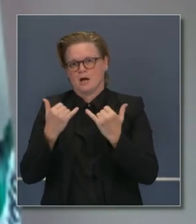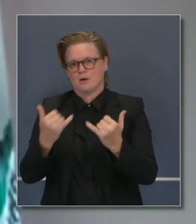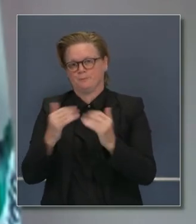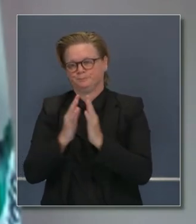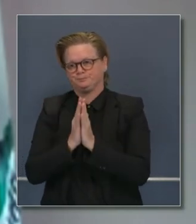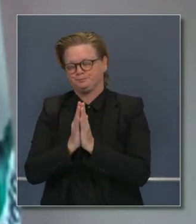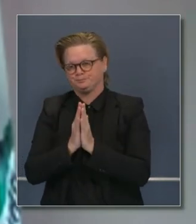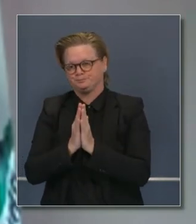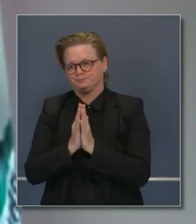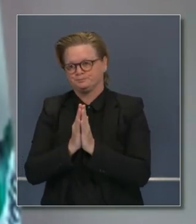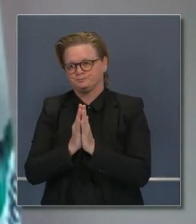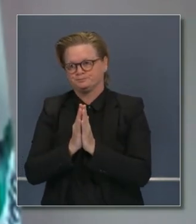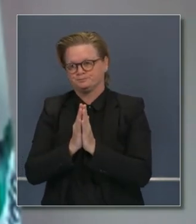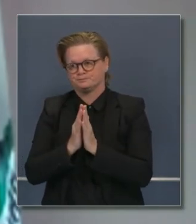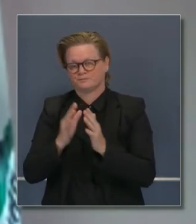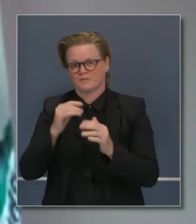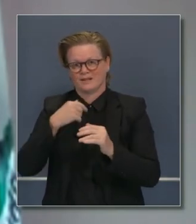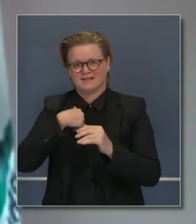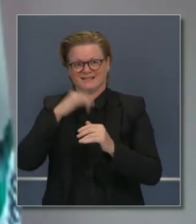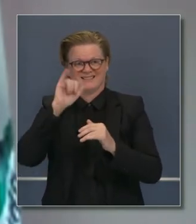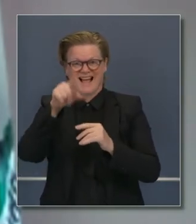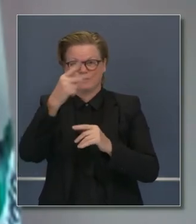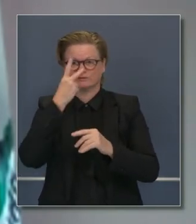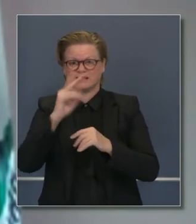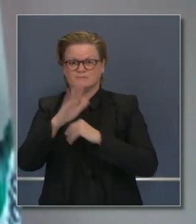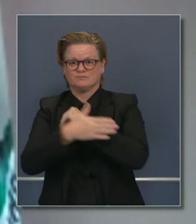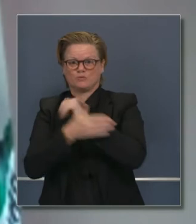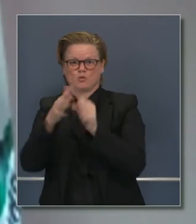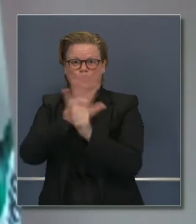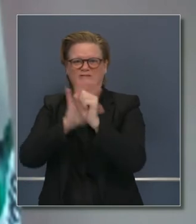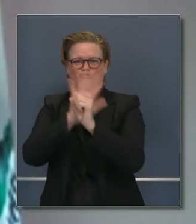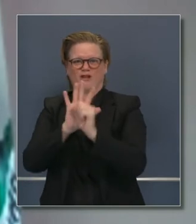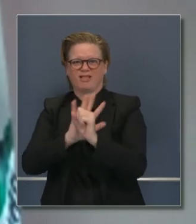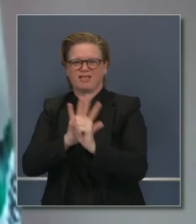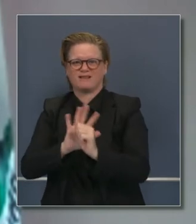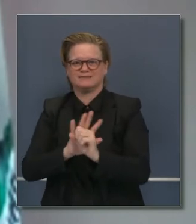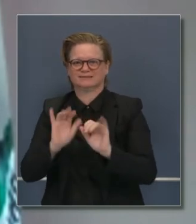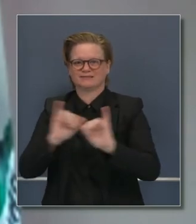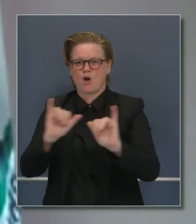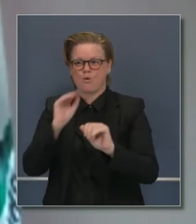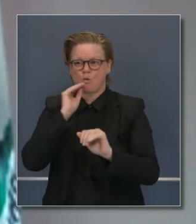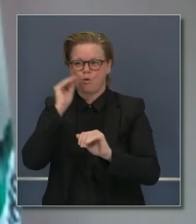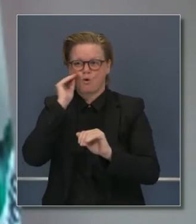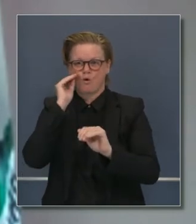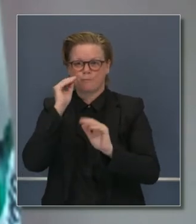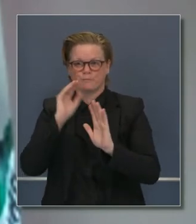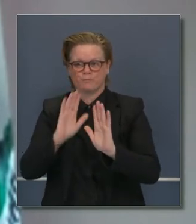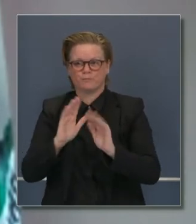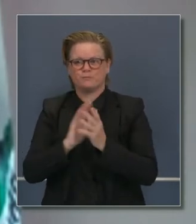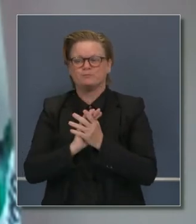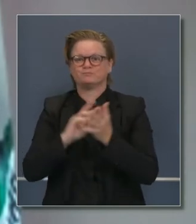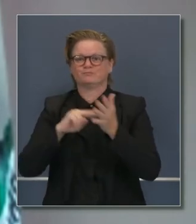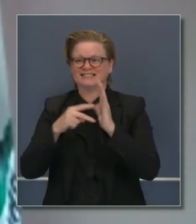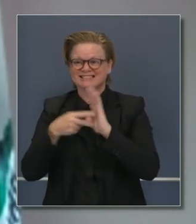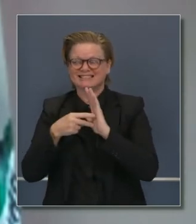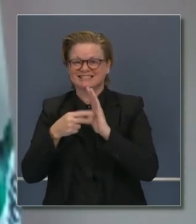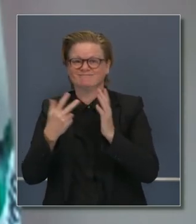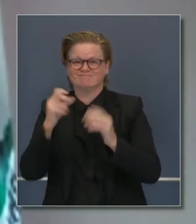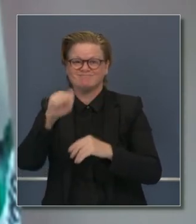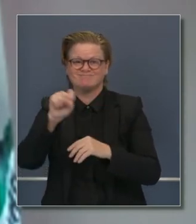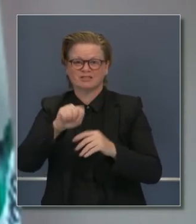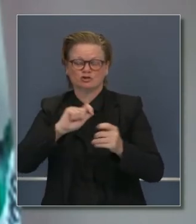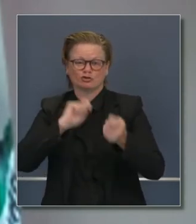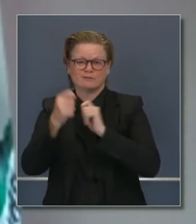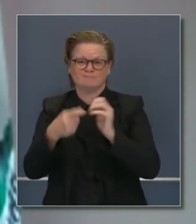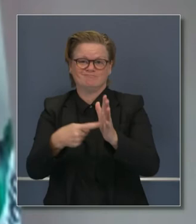haber estado. Respecto a la orden regional de quedarse en casa, este aviso no solo es un consejo, sino realmente